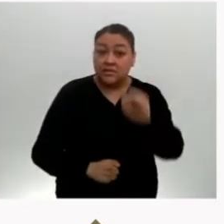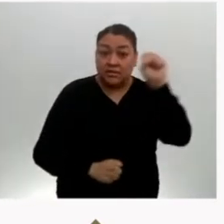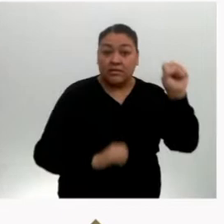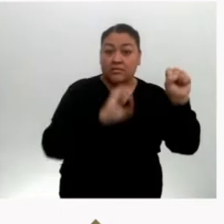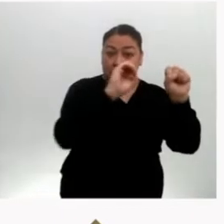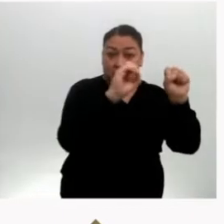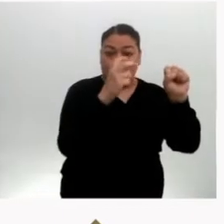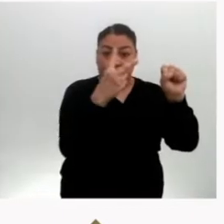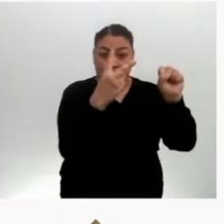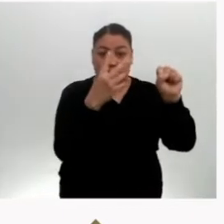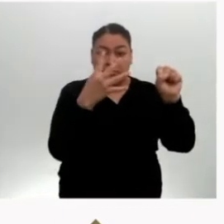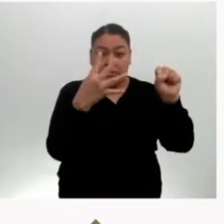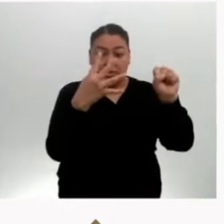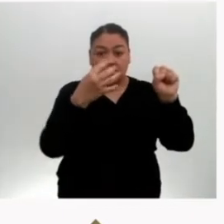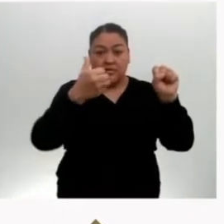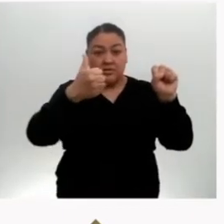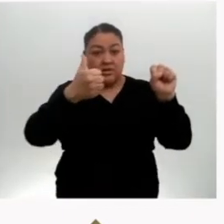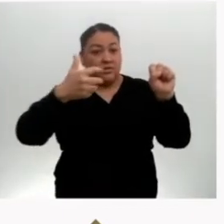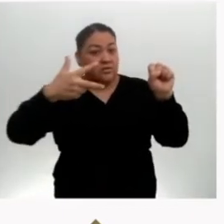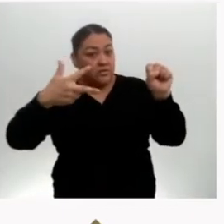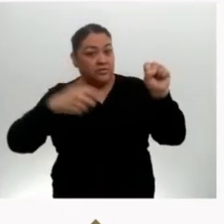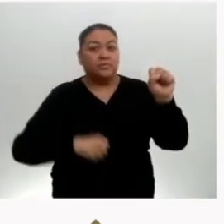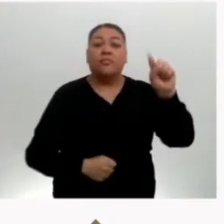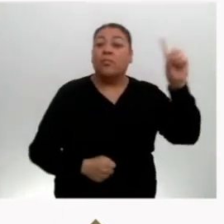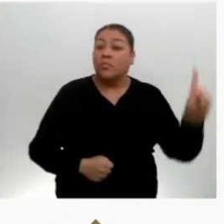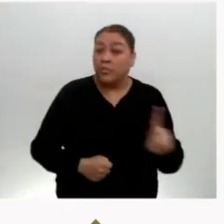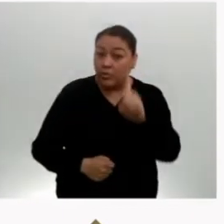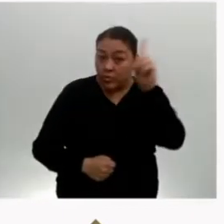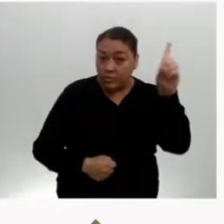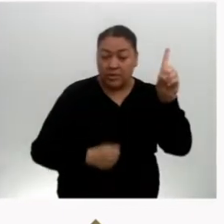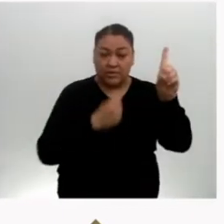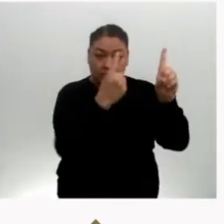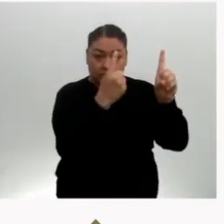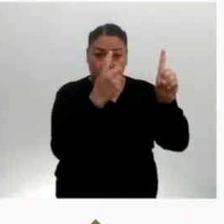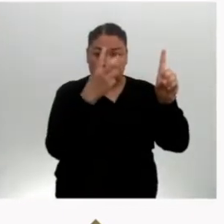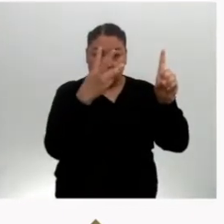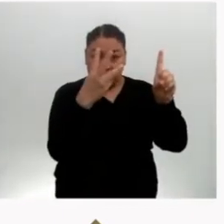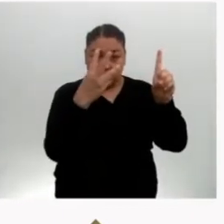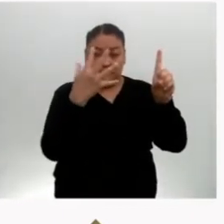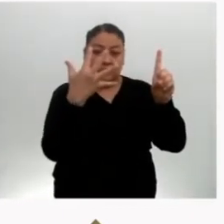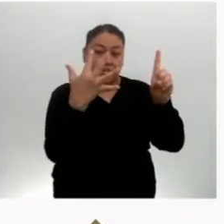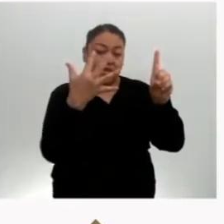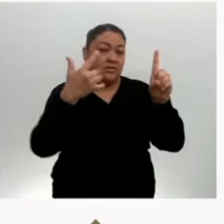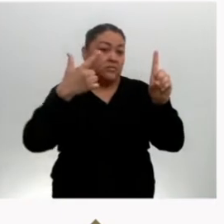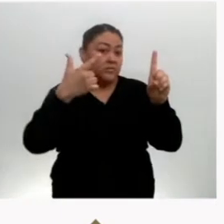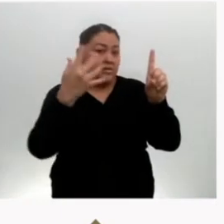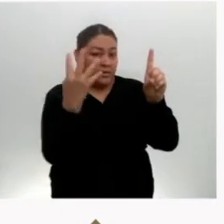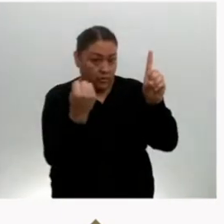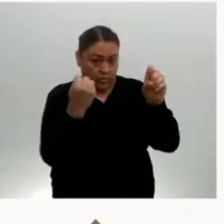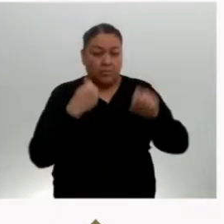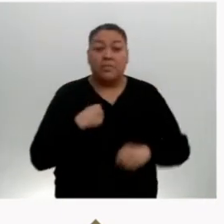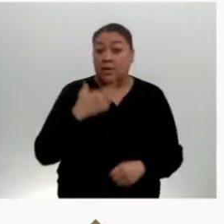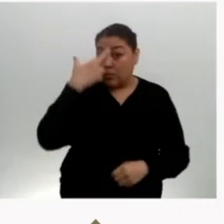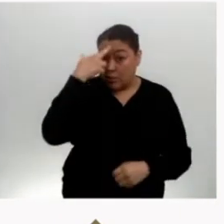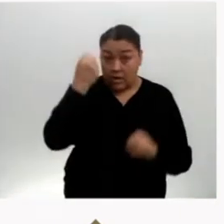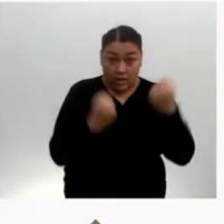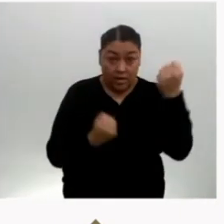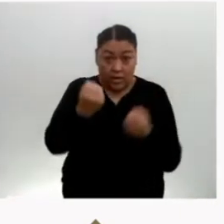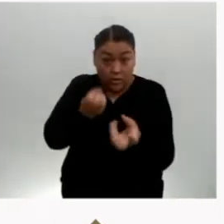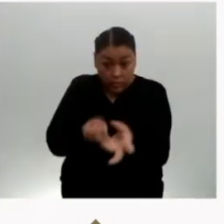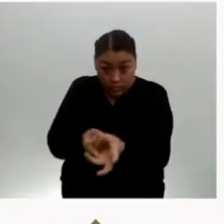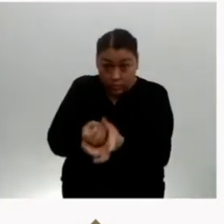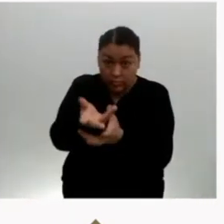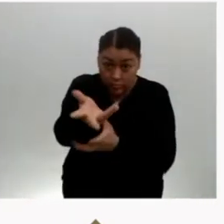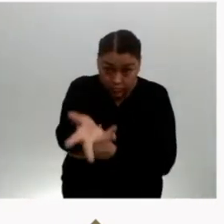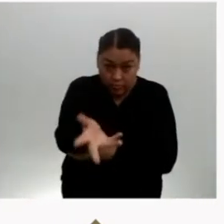9 y 0, sábado 0, 2, 4, 6 y 8 y domingo 1, 3, 5, 7 y